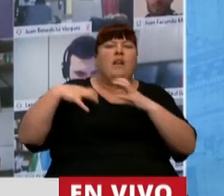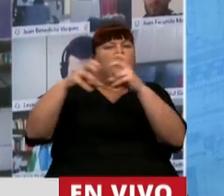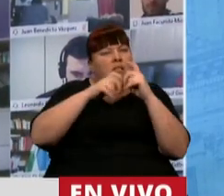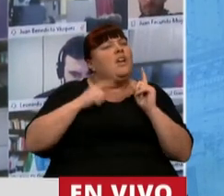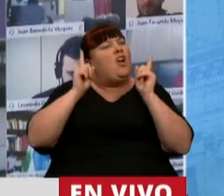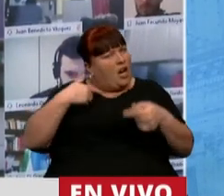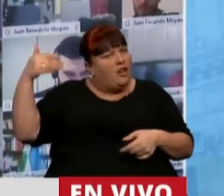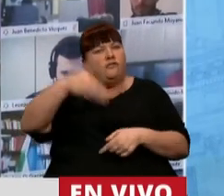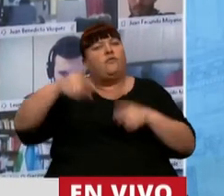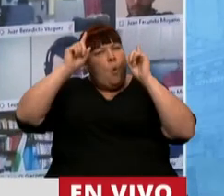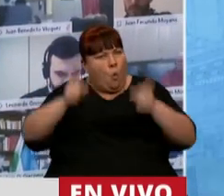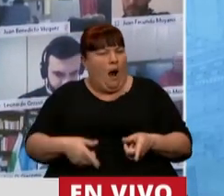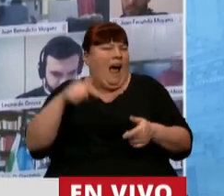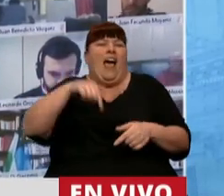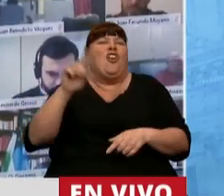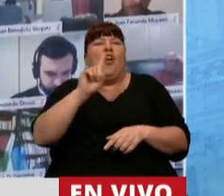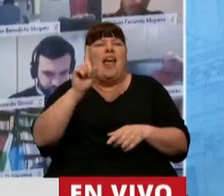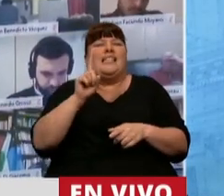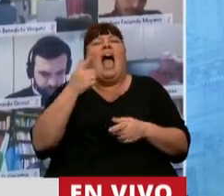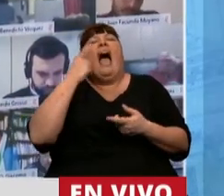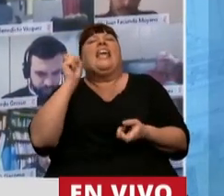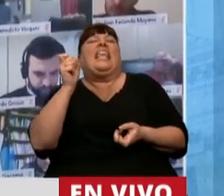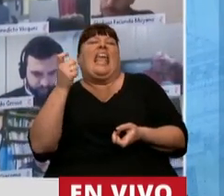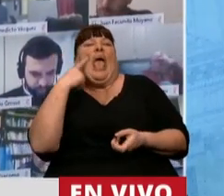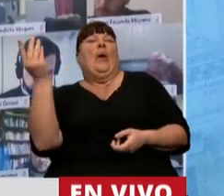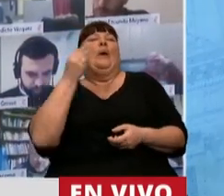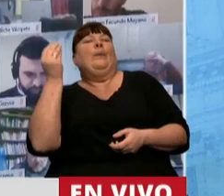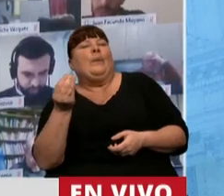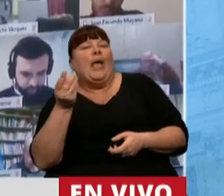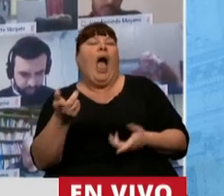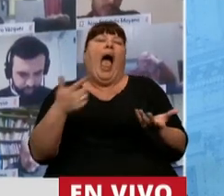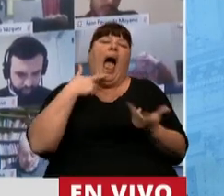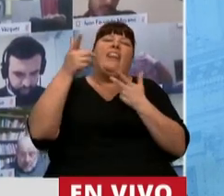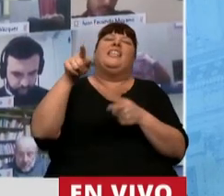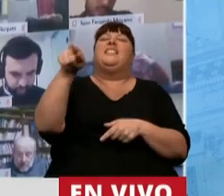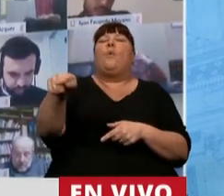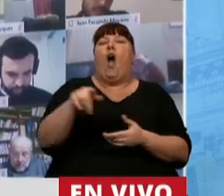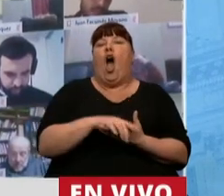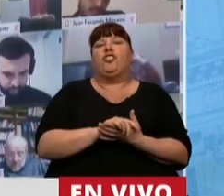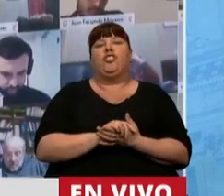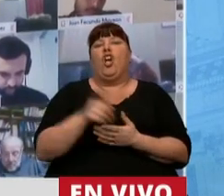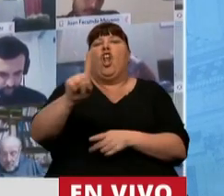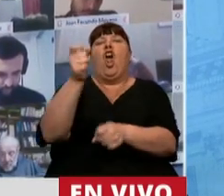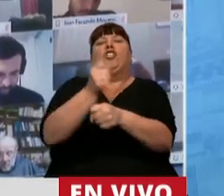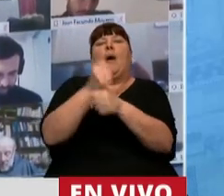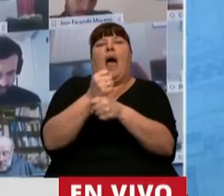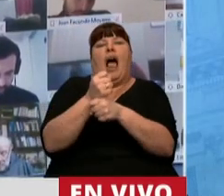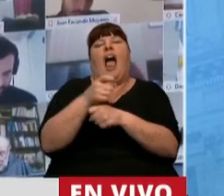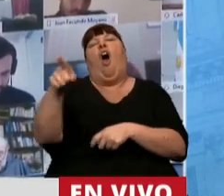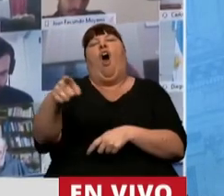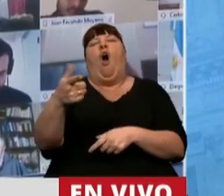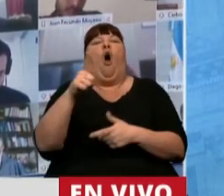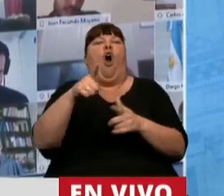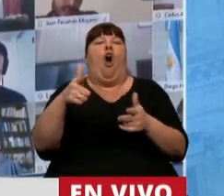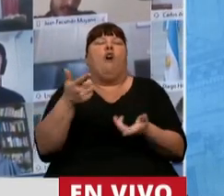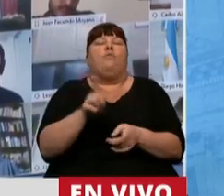y seguiremos viniendo. Entonces acá no está en ver quién es el más pillo y decirle al otro que no está trabajando o que no